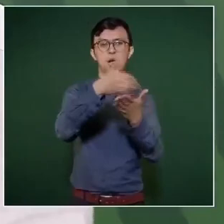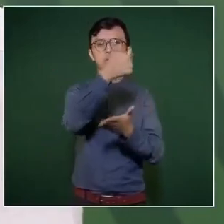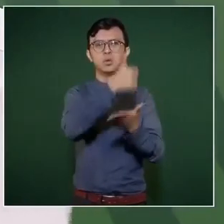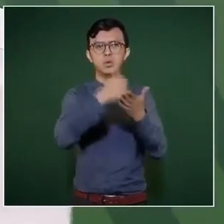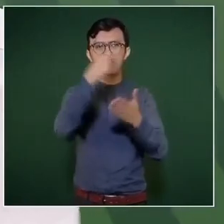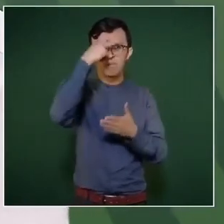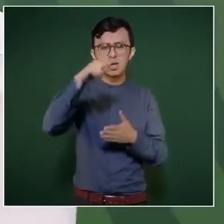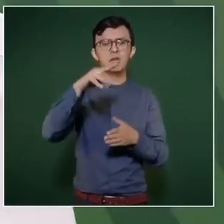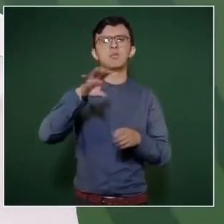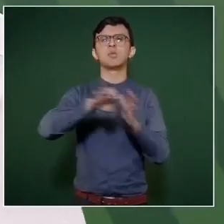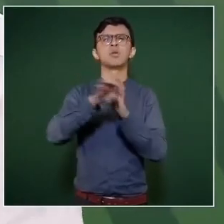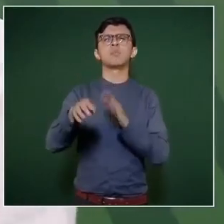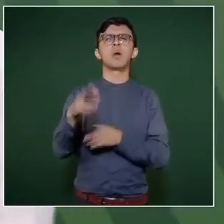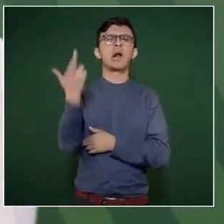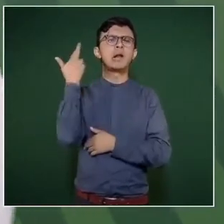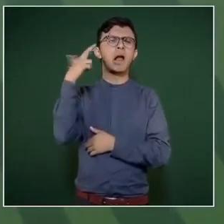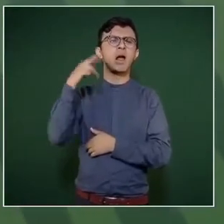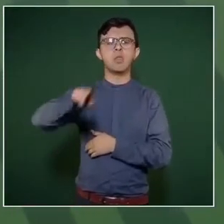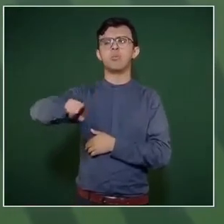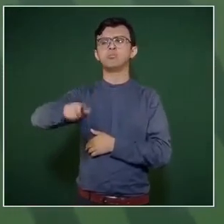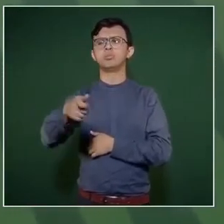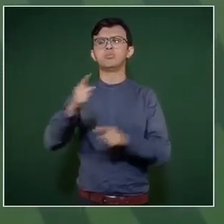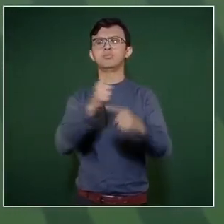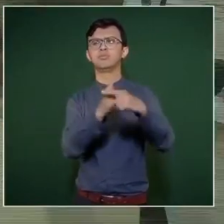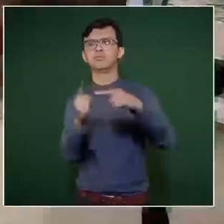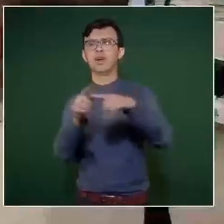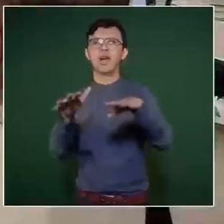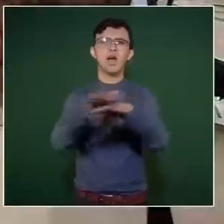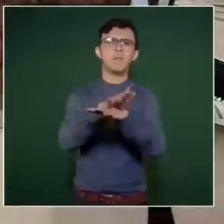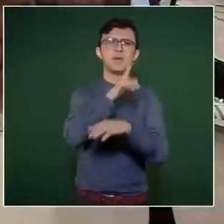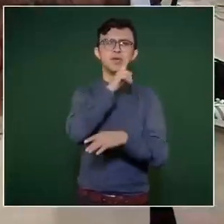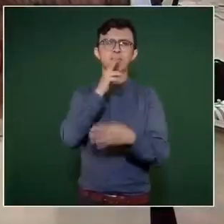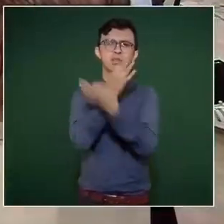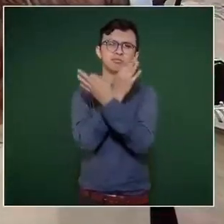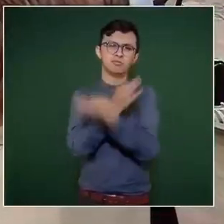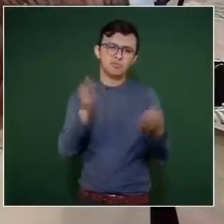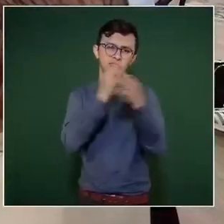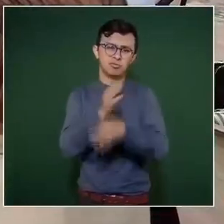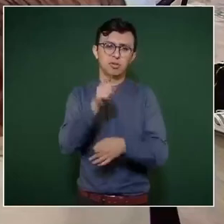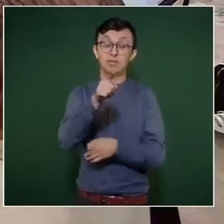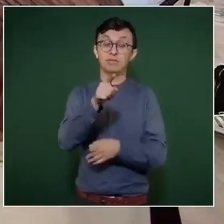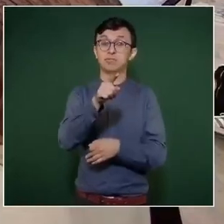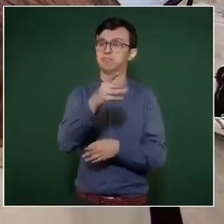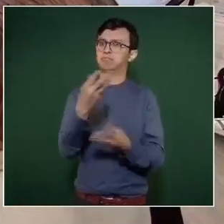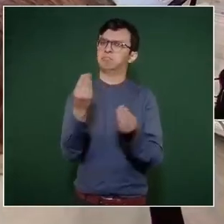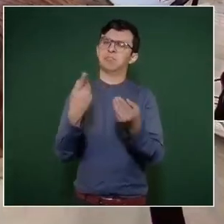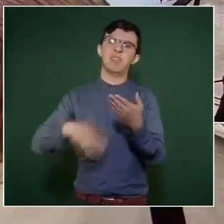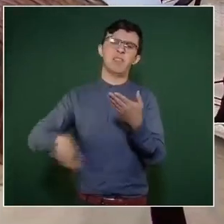de estaciones, de radio, noticieros y todos en contra,